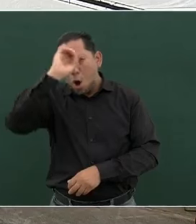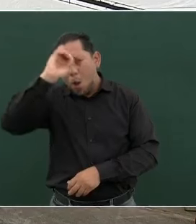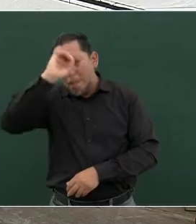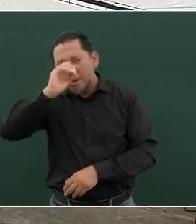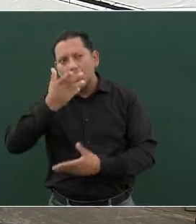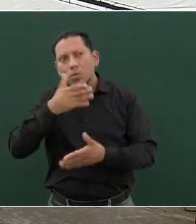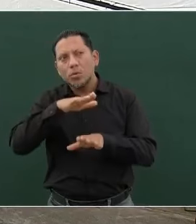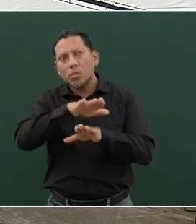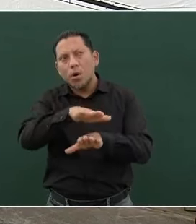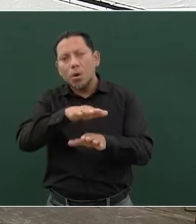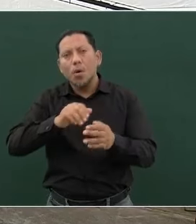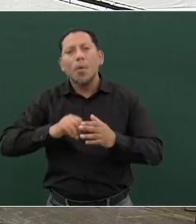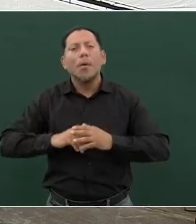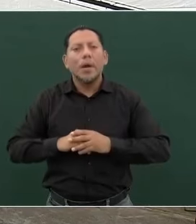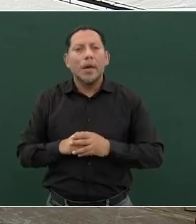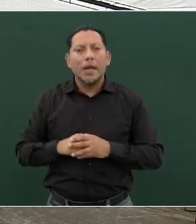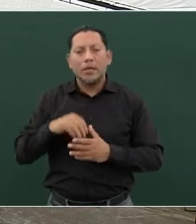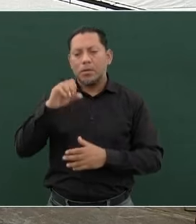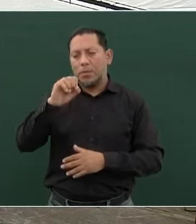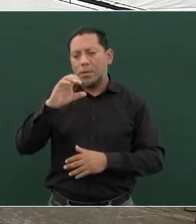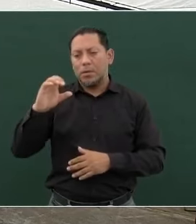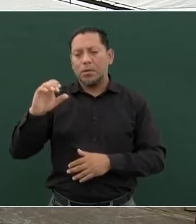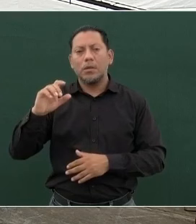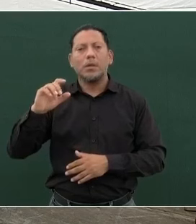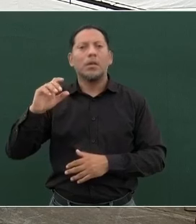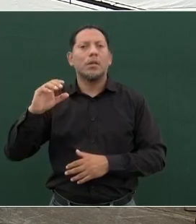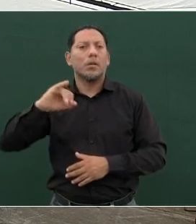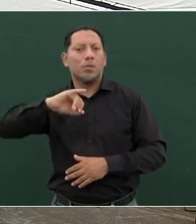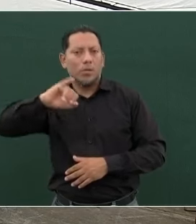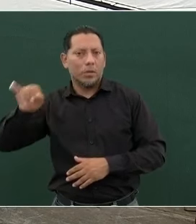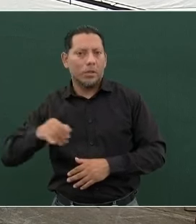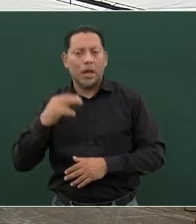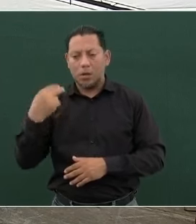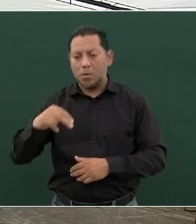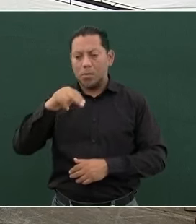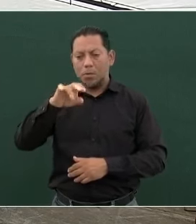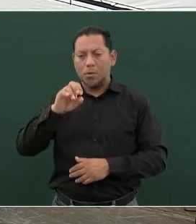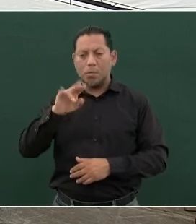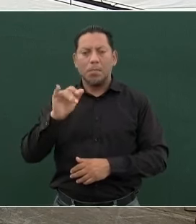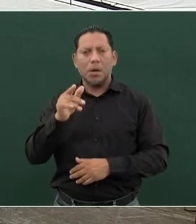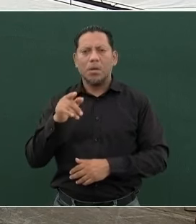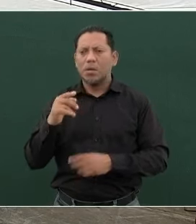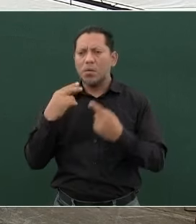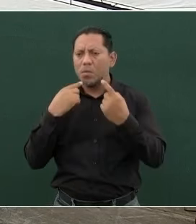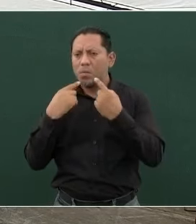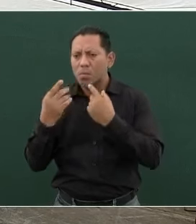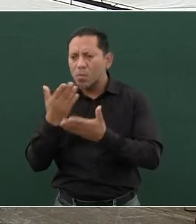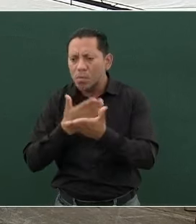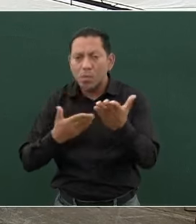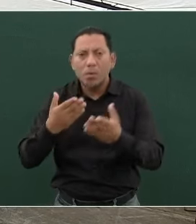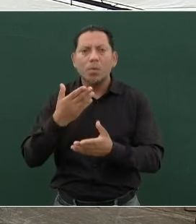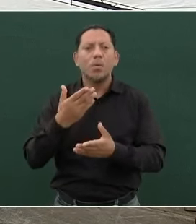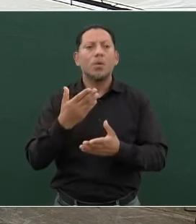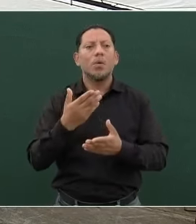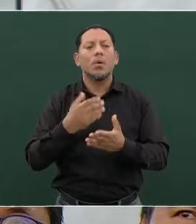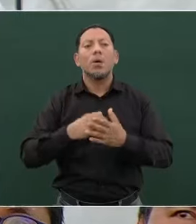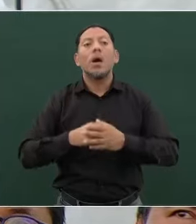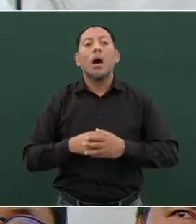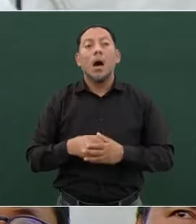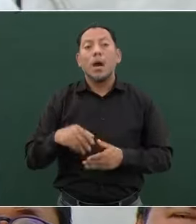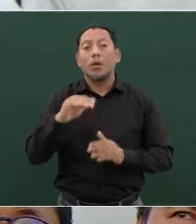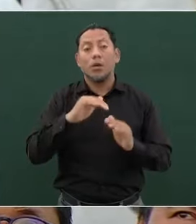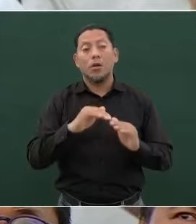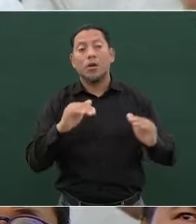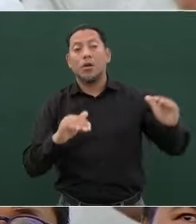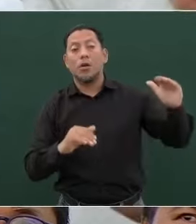que la ministra presidenta de la Suprema Corte, Norma Lucía Piña Hernández, se haya reunido con magistrados del Tribunal Electoral en un momento